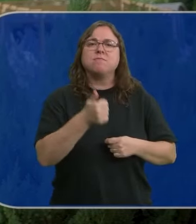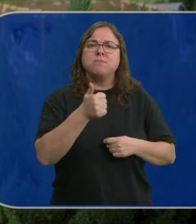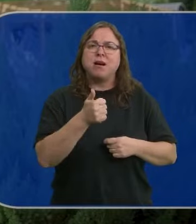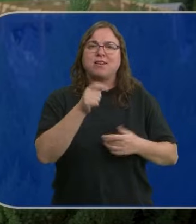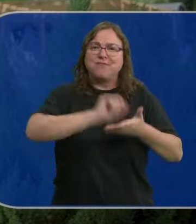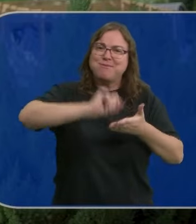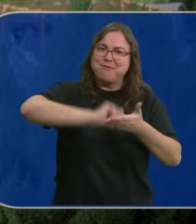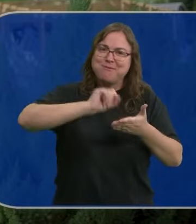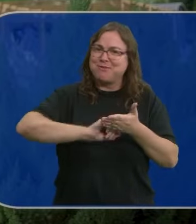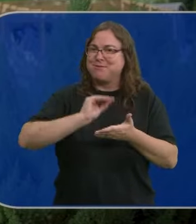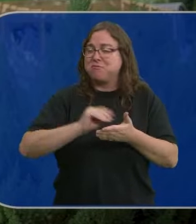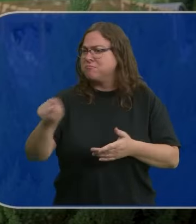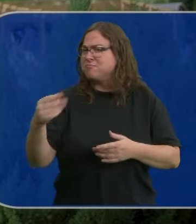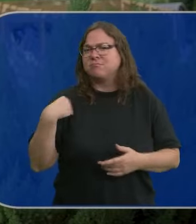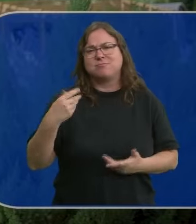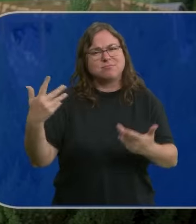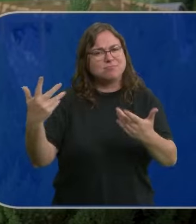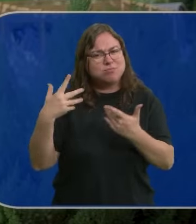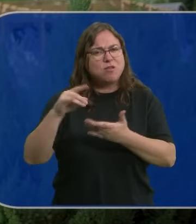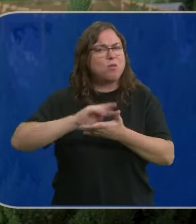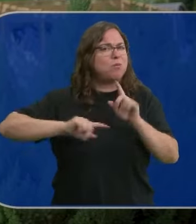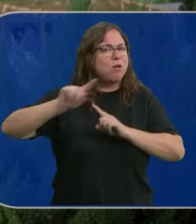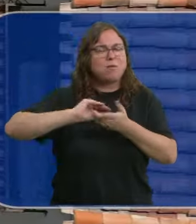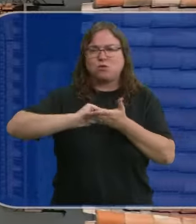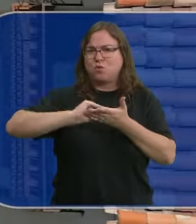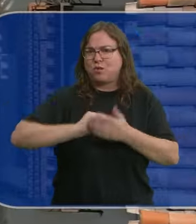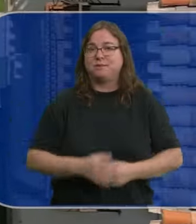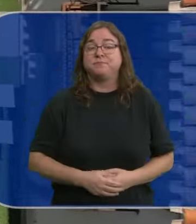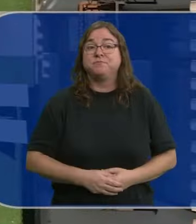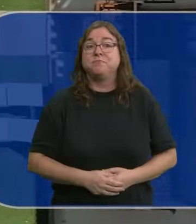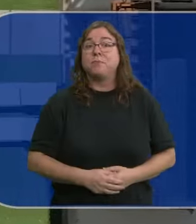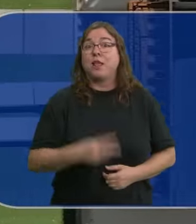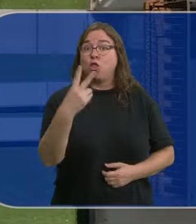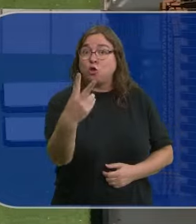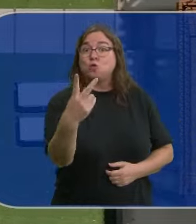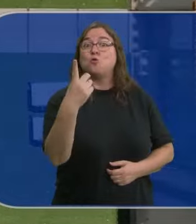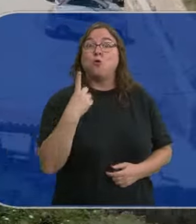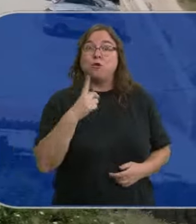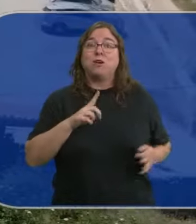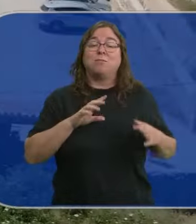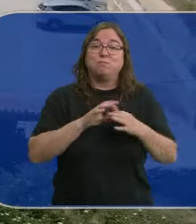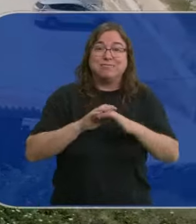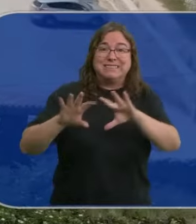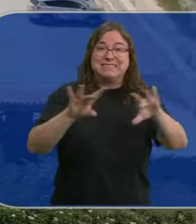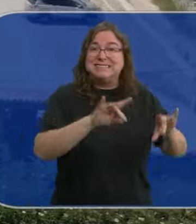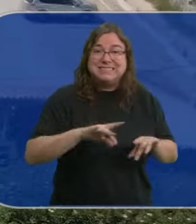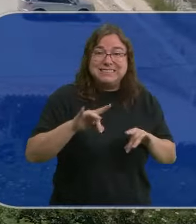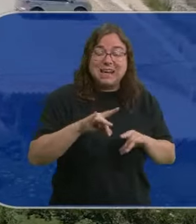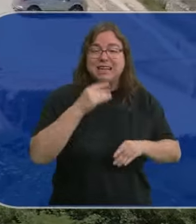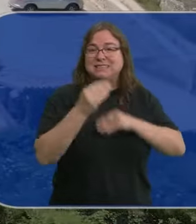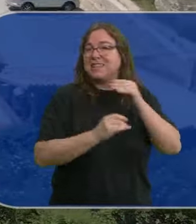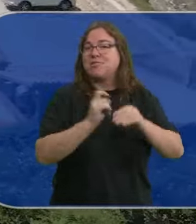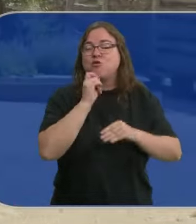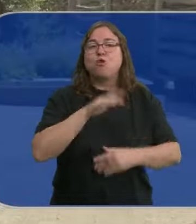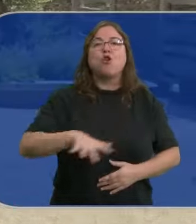muchísimo las firmas y donde él rápidamente me ha solucionado cualquier problema. Porque una de cada dos operaciones vinculadas a fincas rústicas se